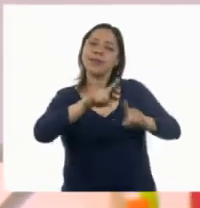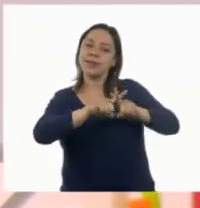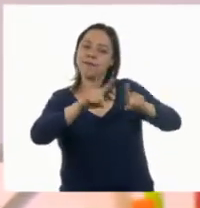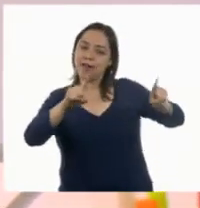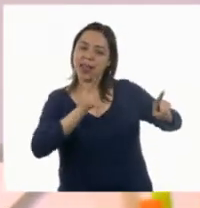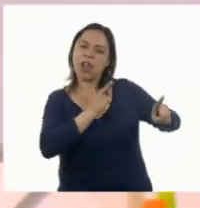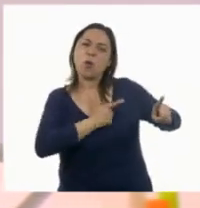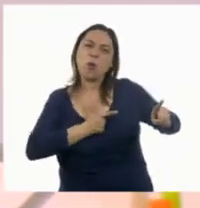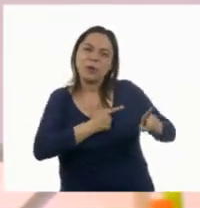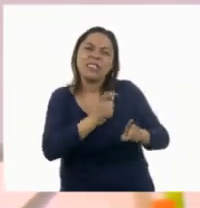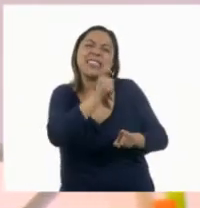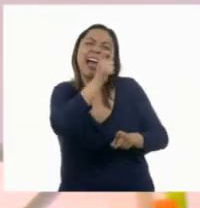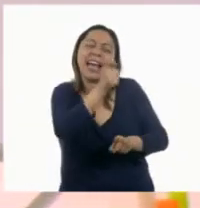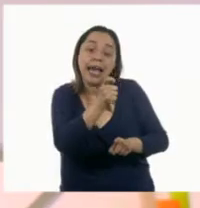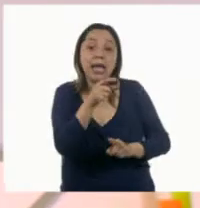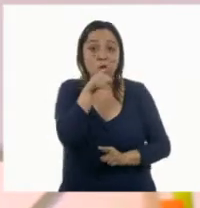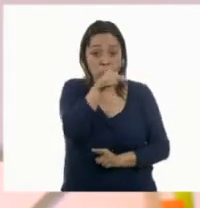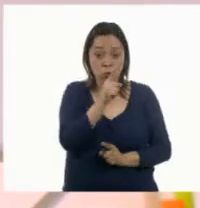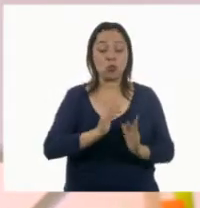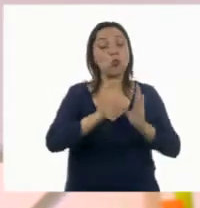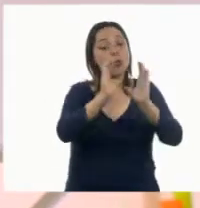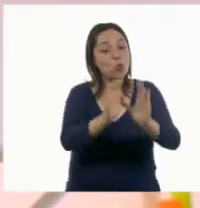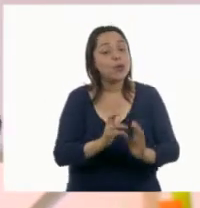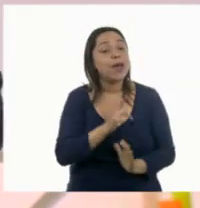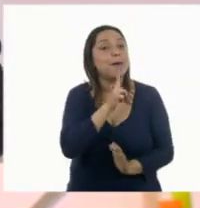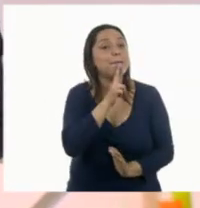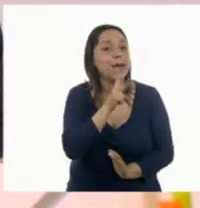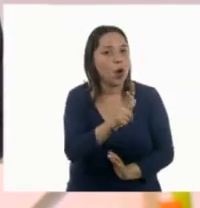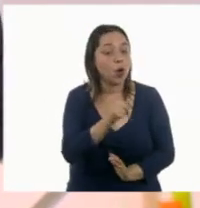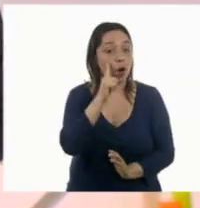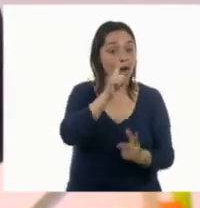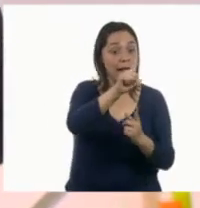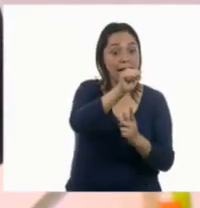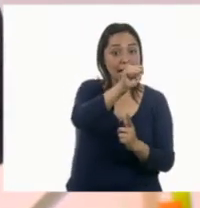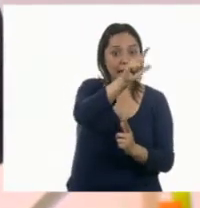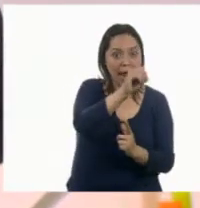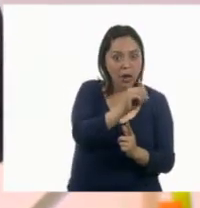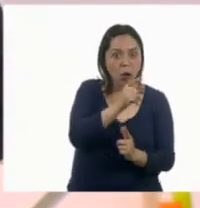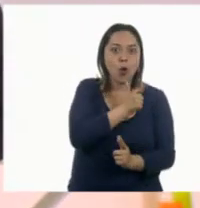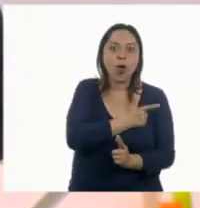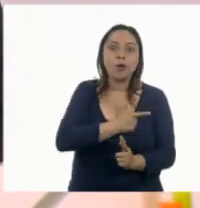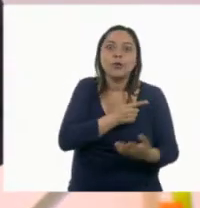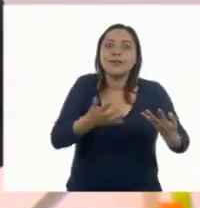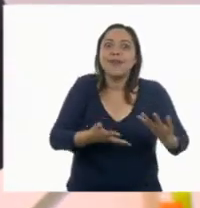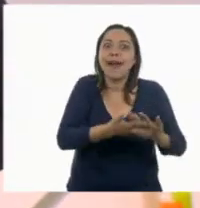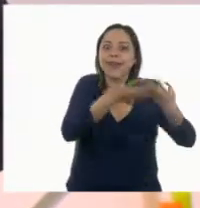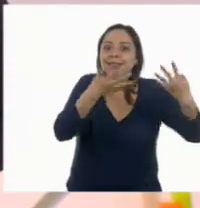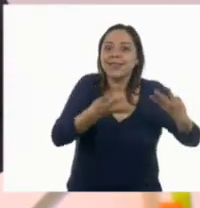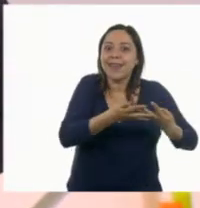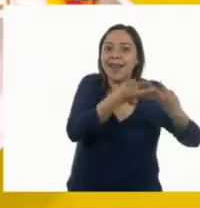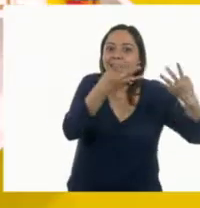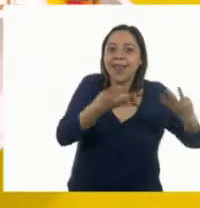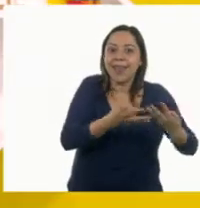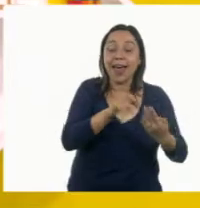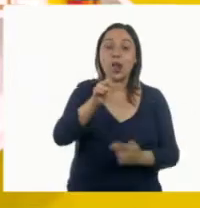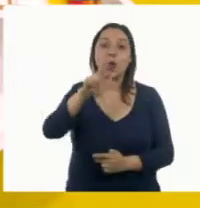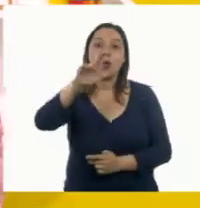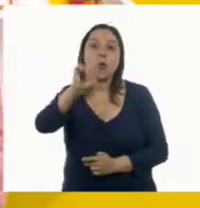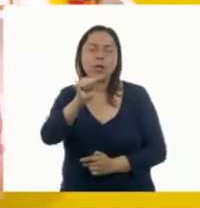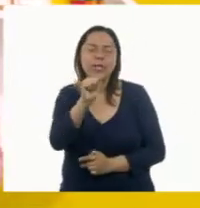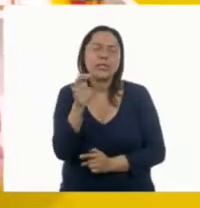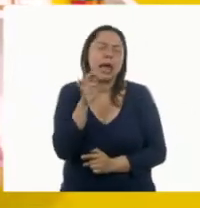así puedas cuidarlos mejor. A Lalo le gusta la ensalada y Luis ama los emparedados.